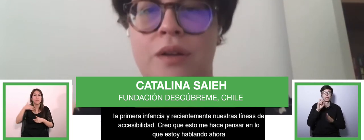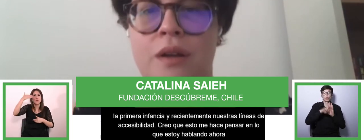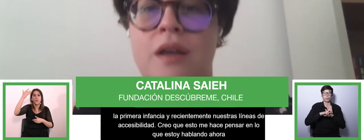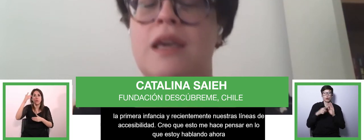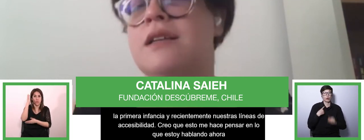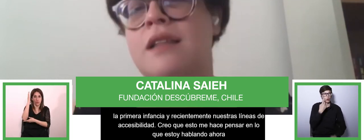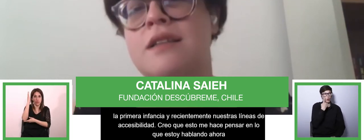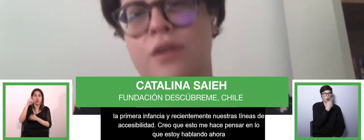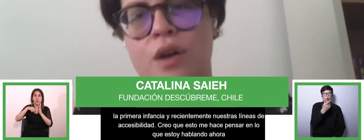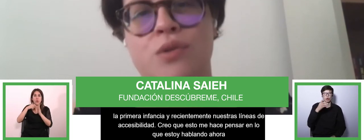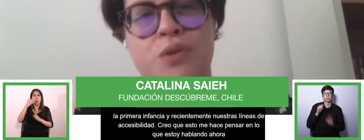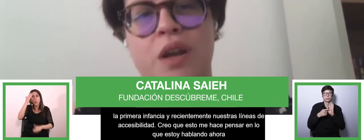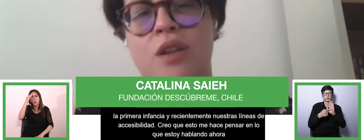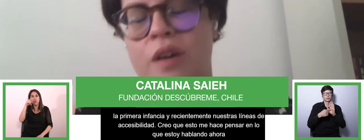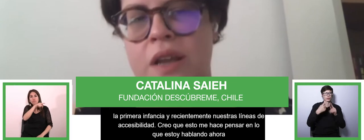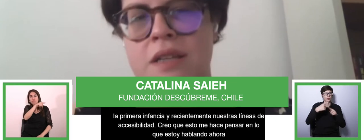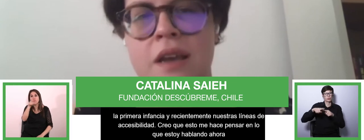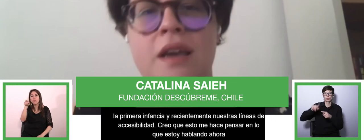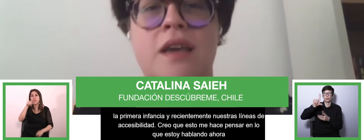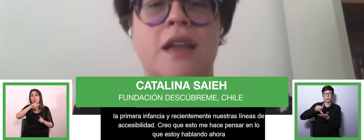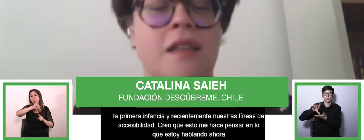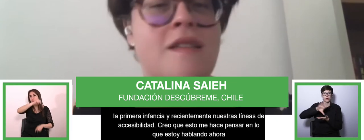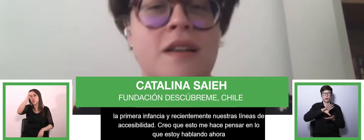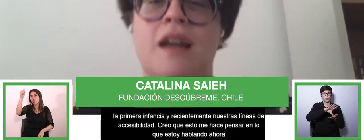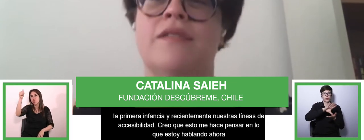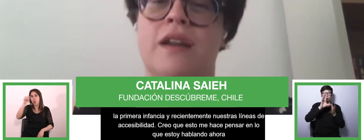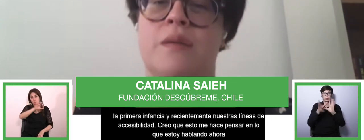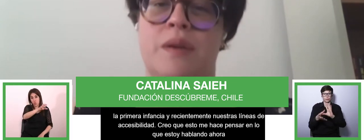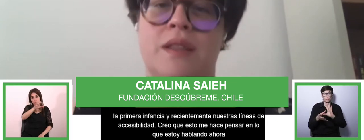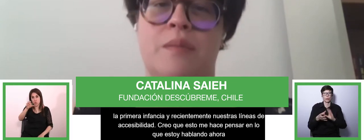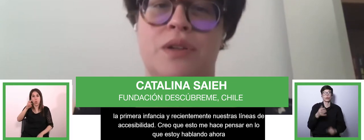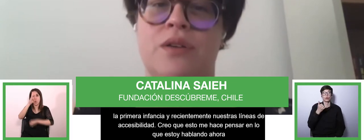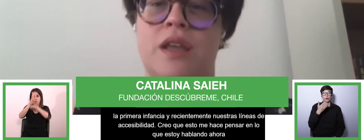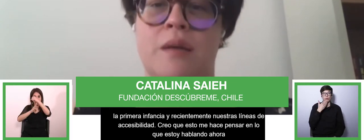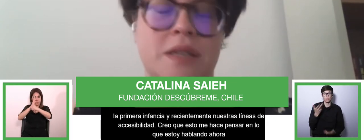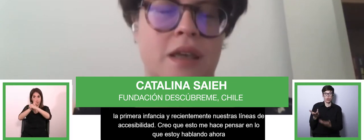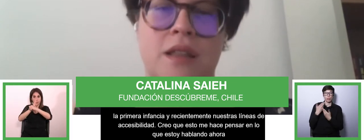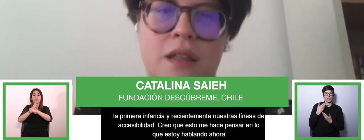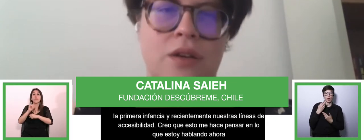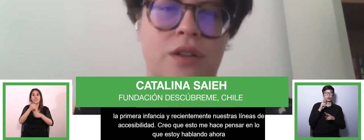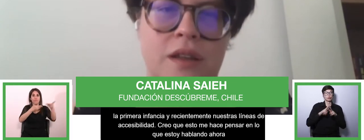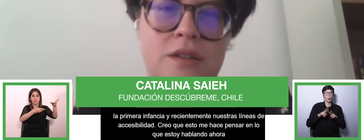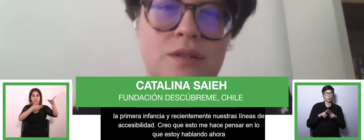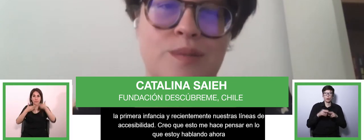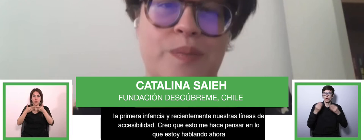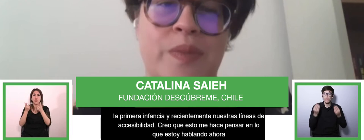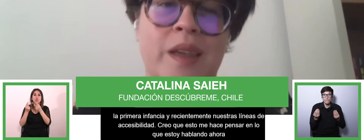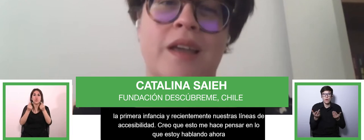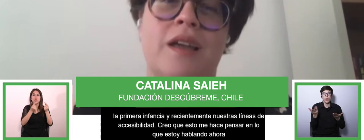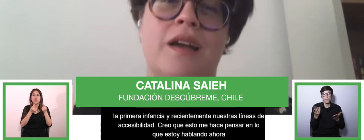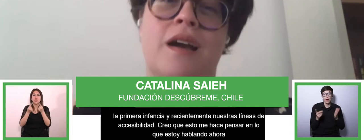partes del mundo, quienes han desarrollado soluciones innovadoras y creativas a las barreras que experimentan las personas con discapacidad en distintos